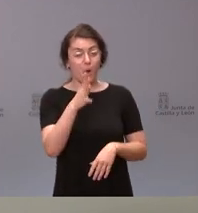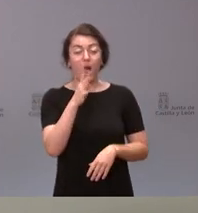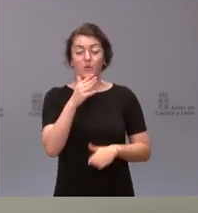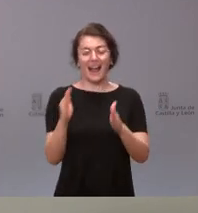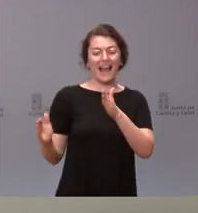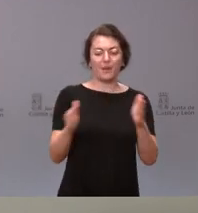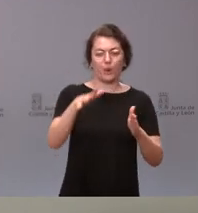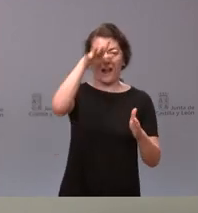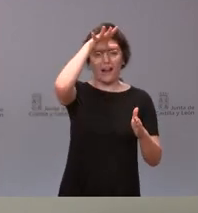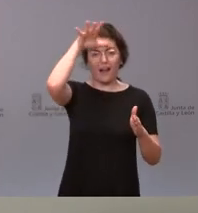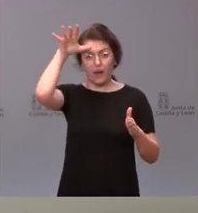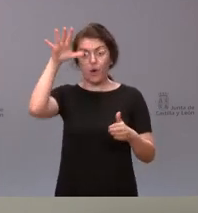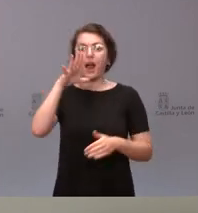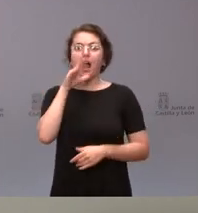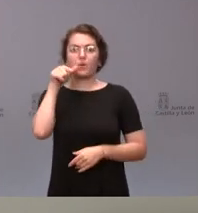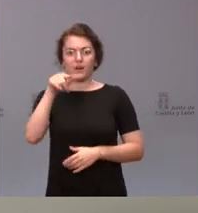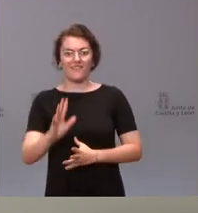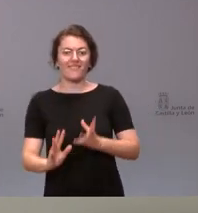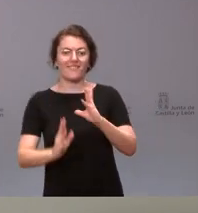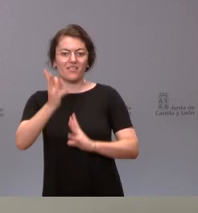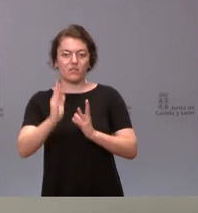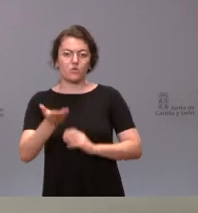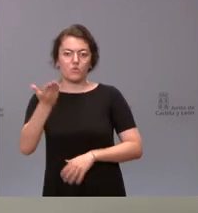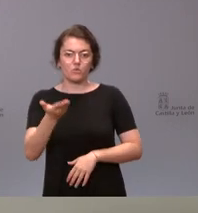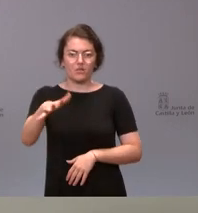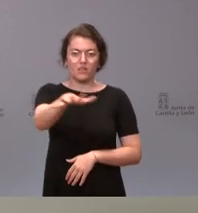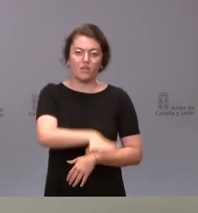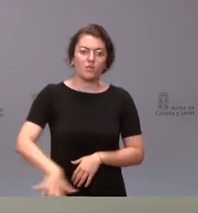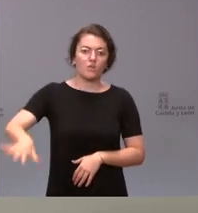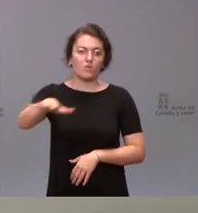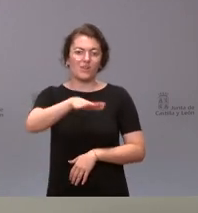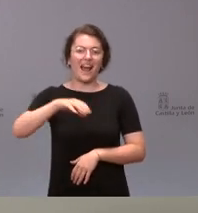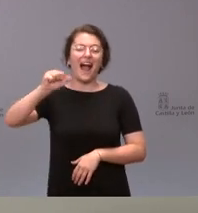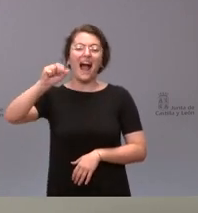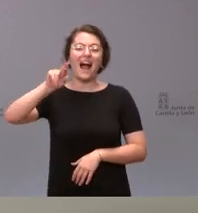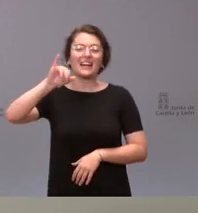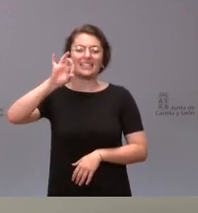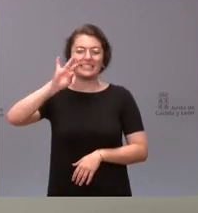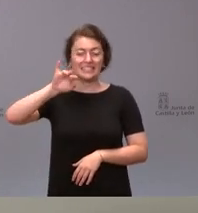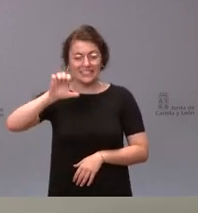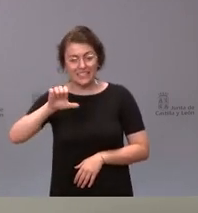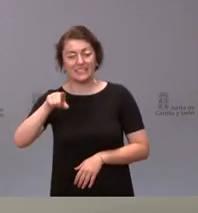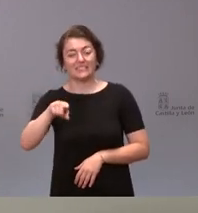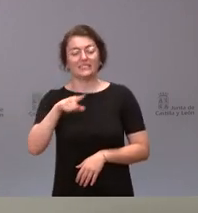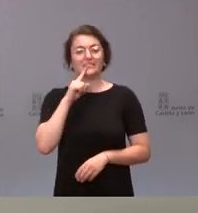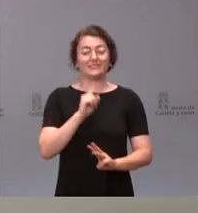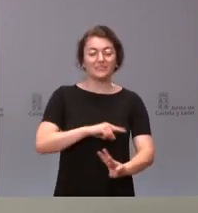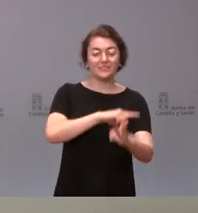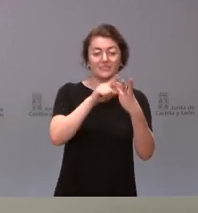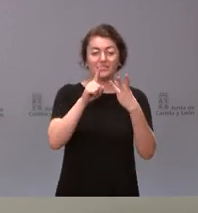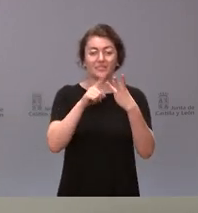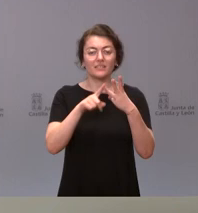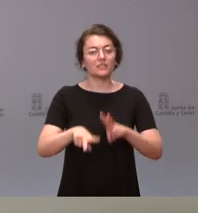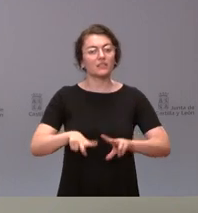provocando ahora un incendio importante en la comarca de Ariste. Y una tercera cuestión que tiene que ver